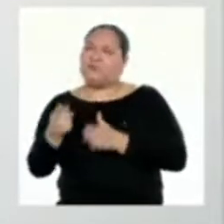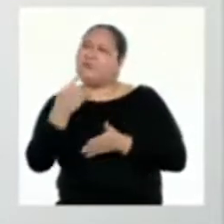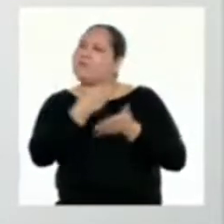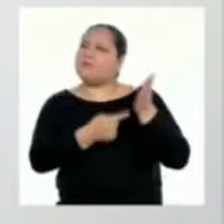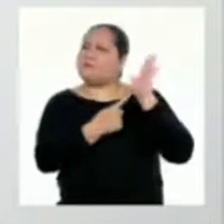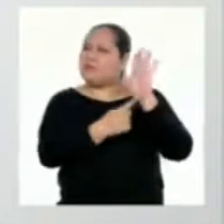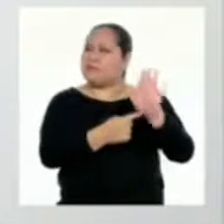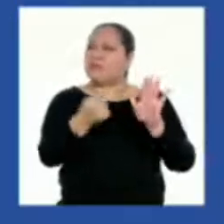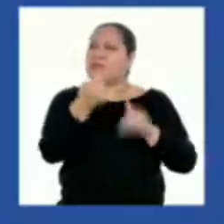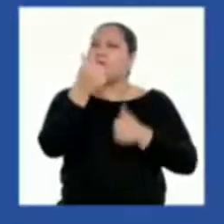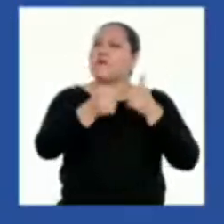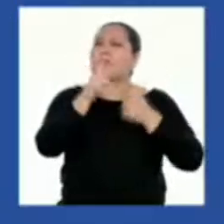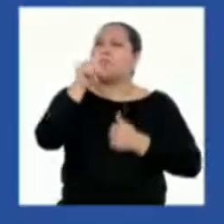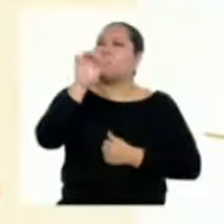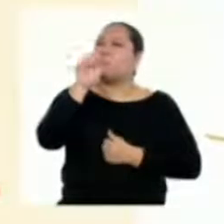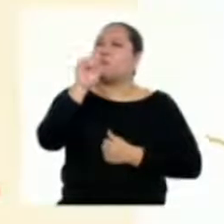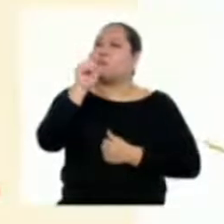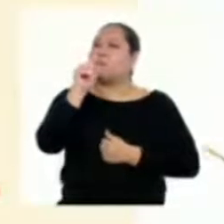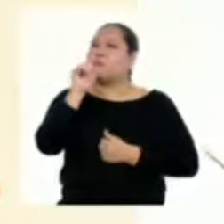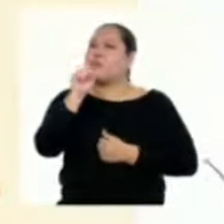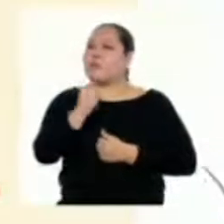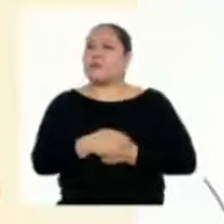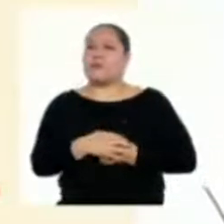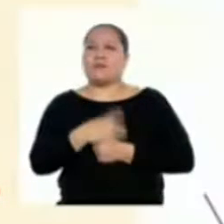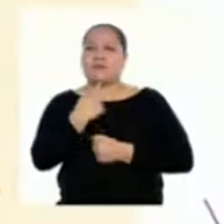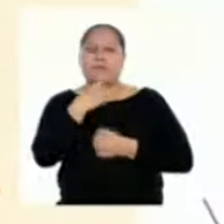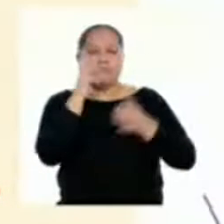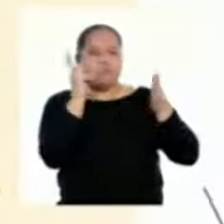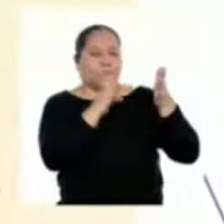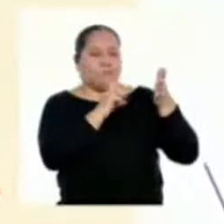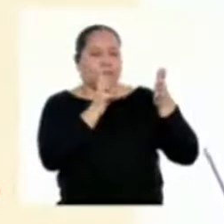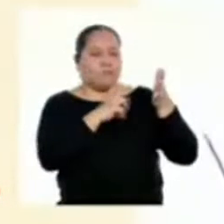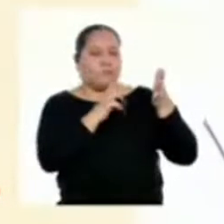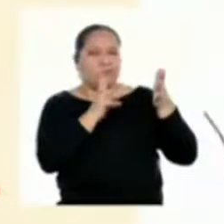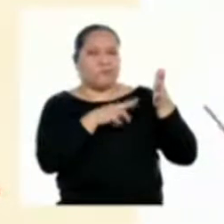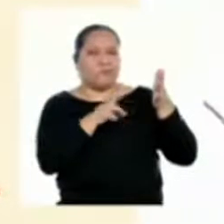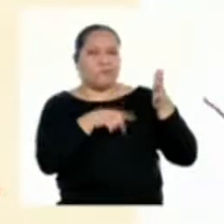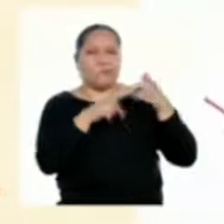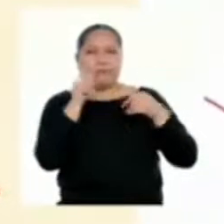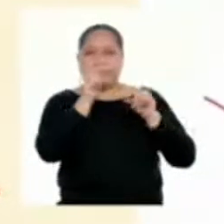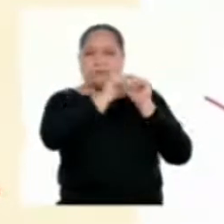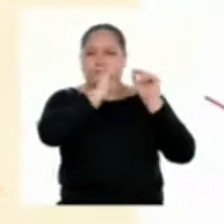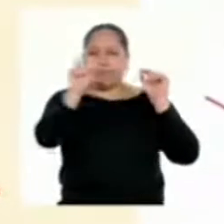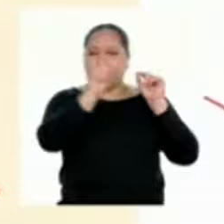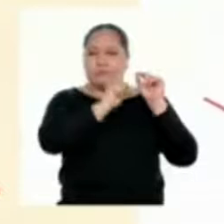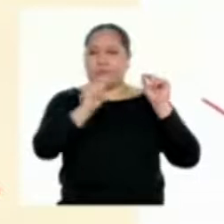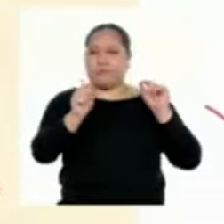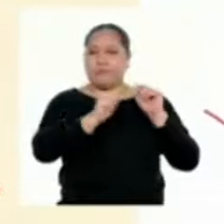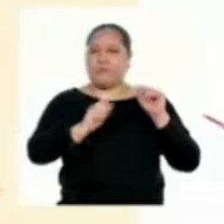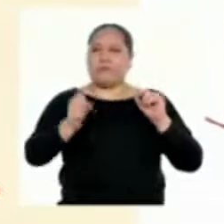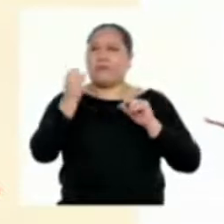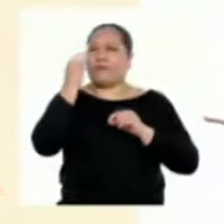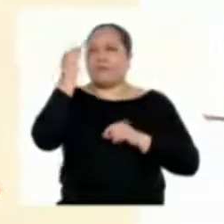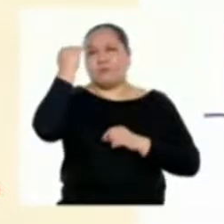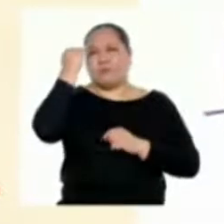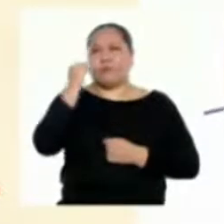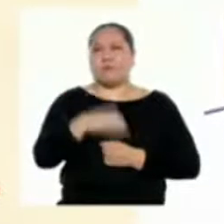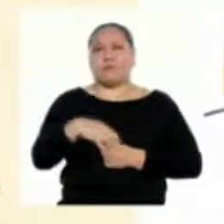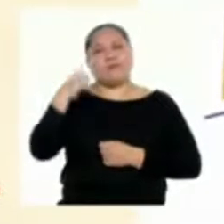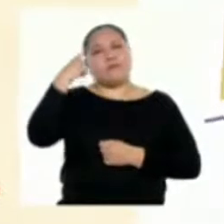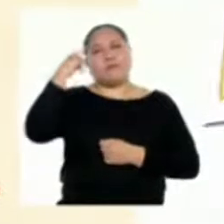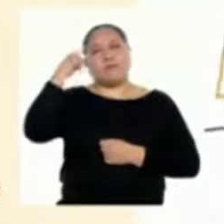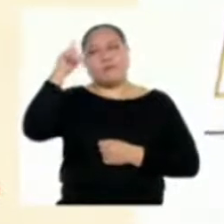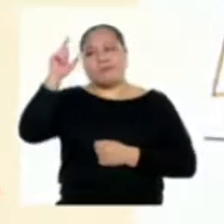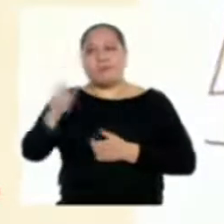es la tesis? A medida que fuimos leyendo, sobregué un par de ideas, profesora. Creo que el autor está